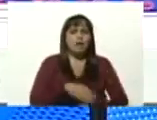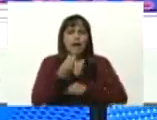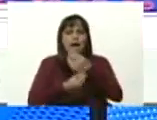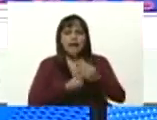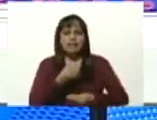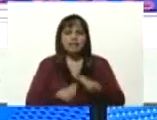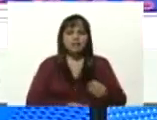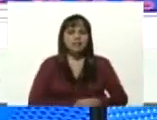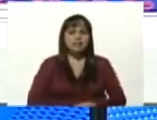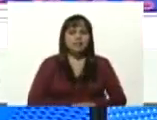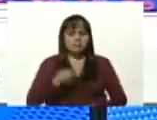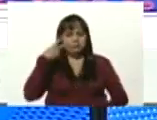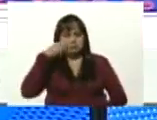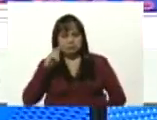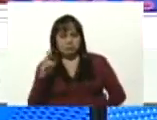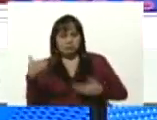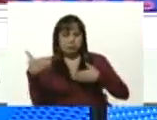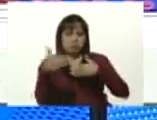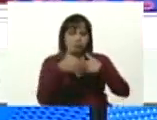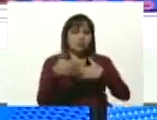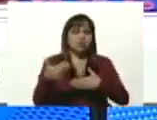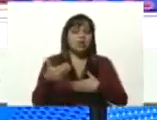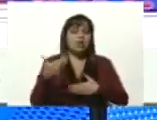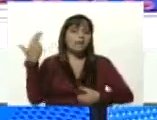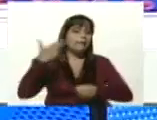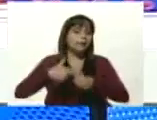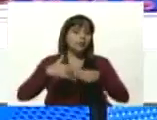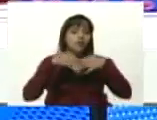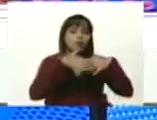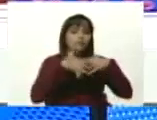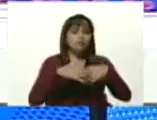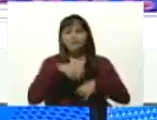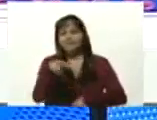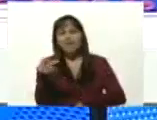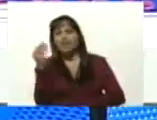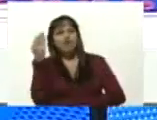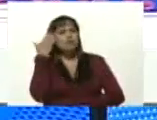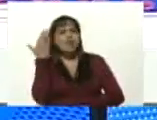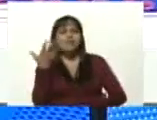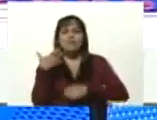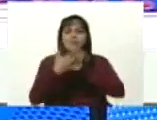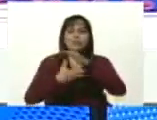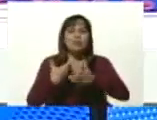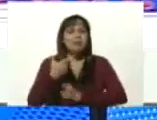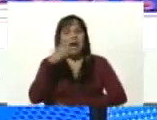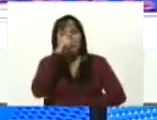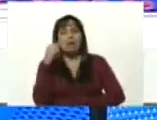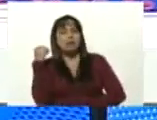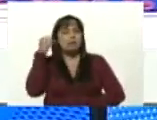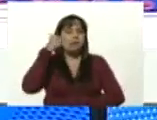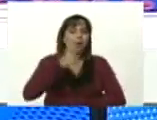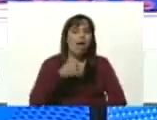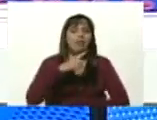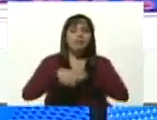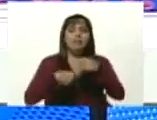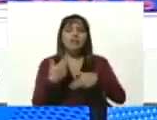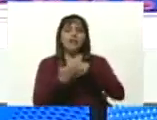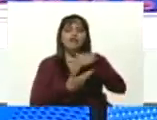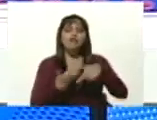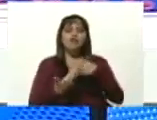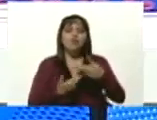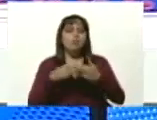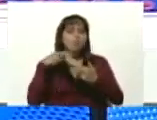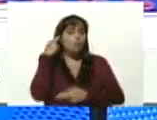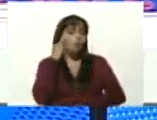sabotaje a la industria petrolera, ay, ustedes ni saben todo lo que enfrentamos. Y la revolución bolivariana no se quedó solo